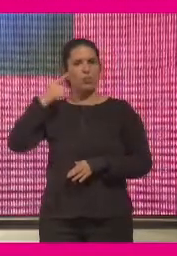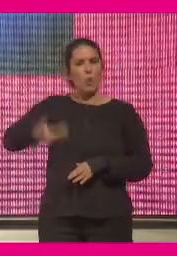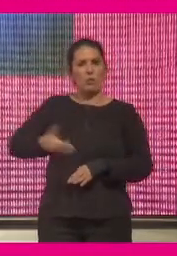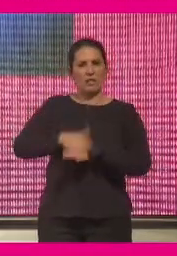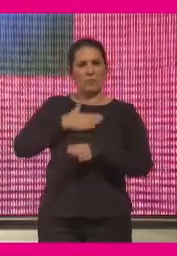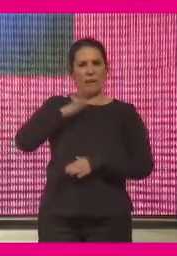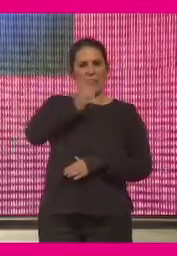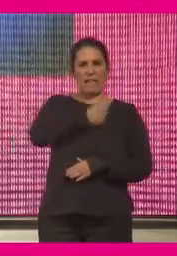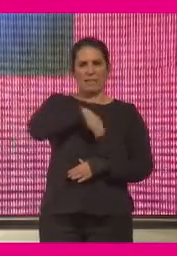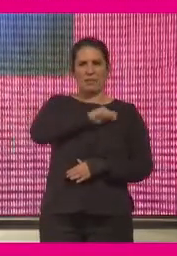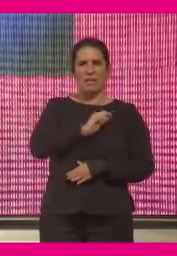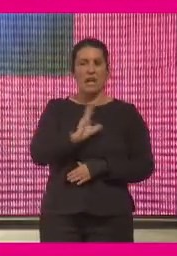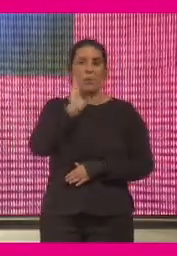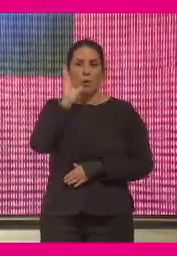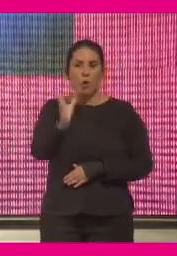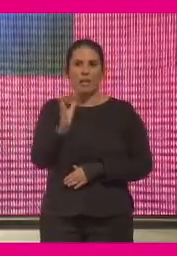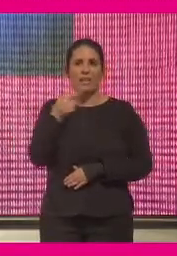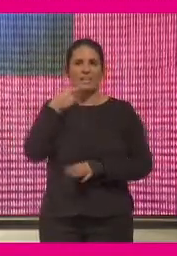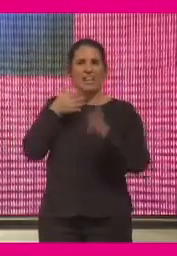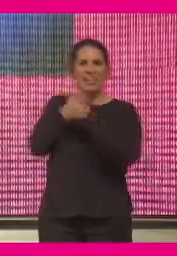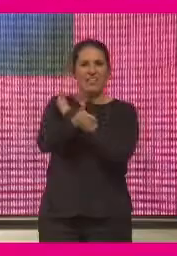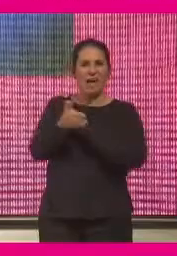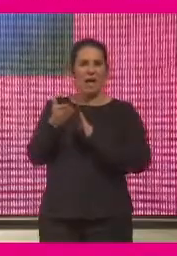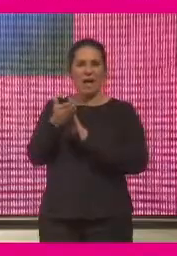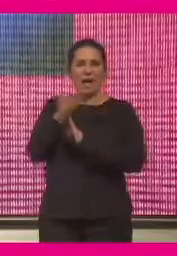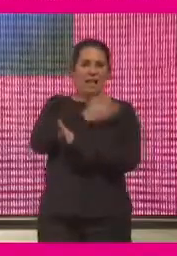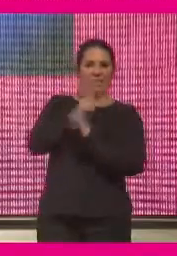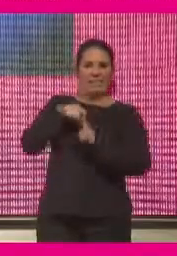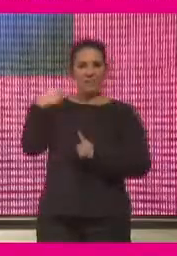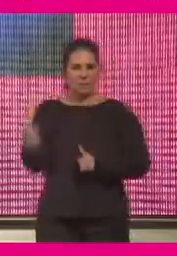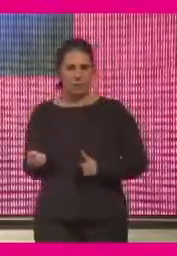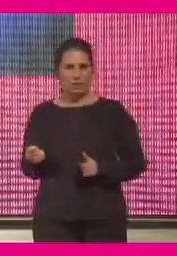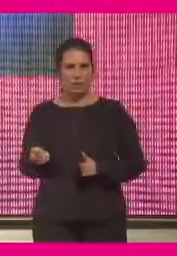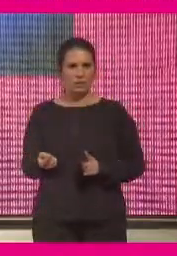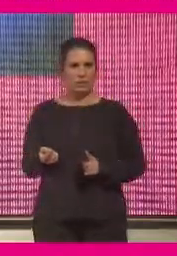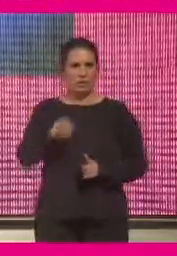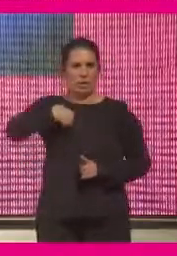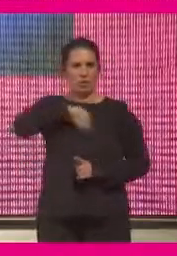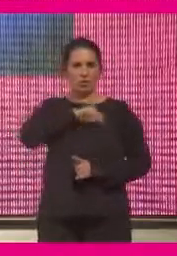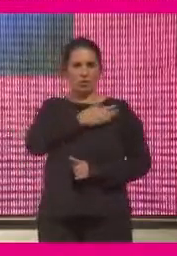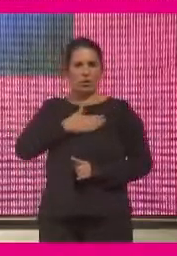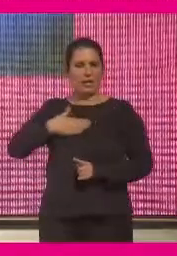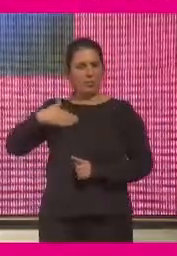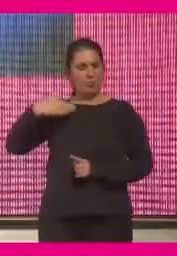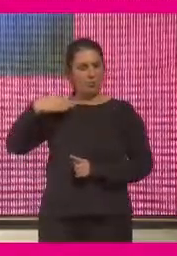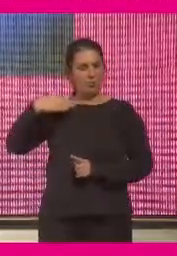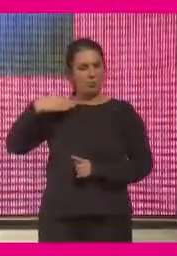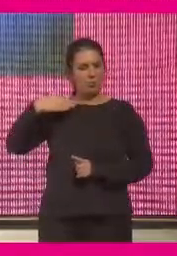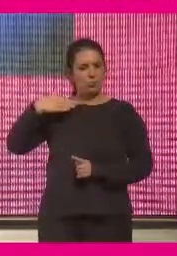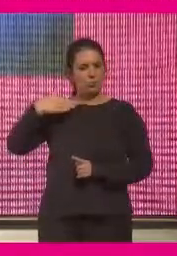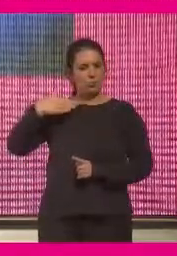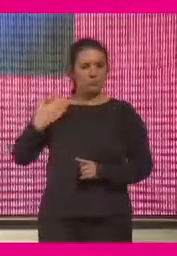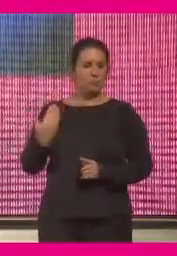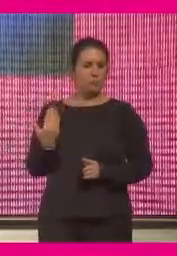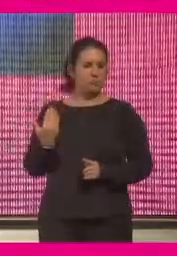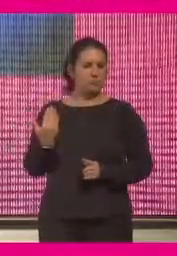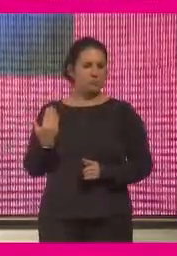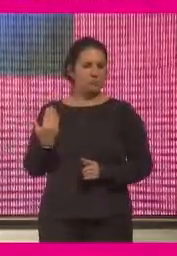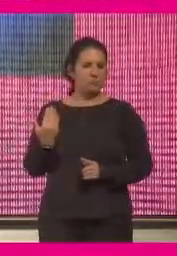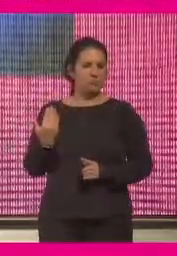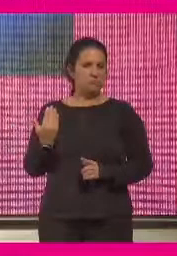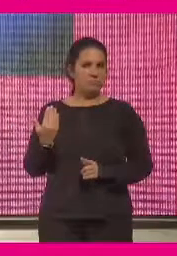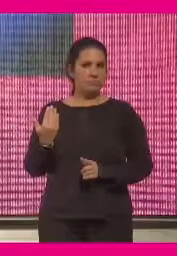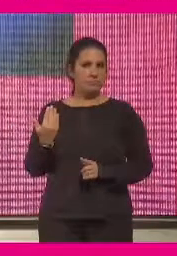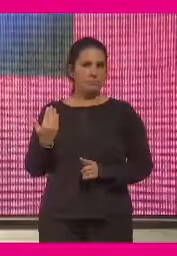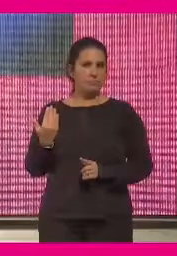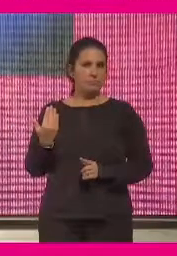país porque va a suponer un antes y un después de la manera que queremos abordar la transición hacia una economía del dato, pero sobre todo